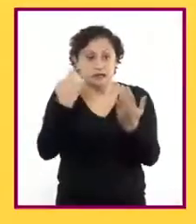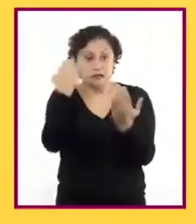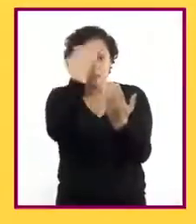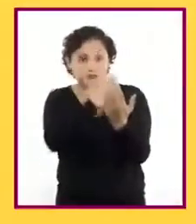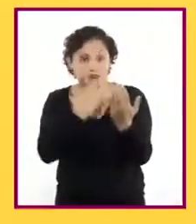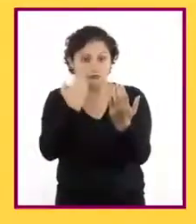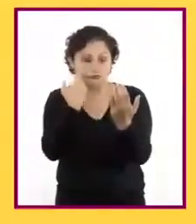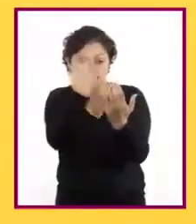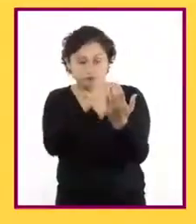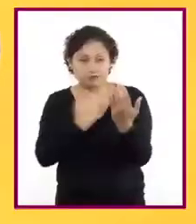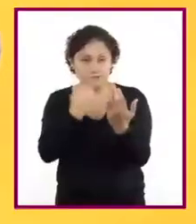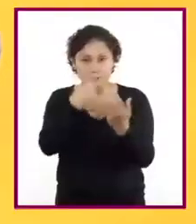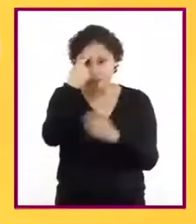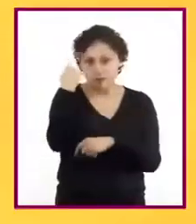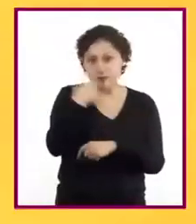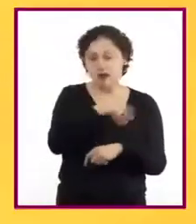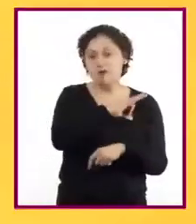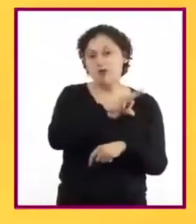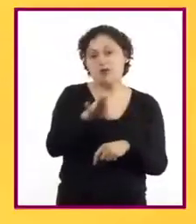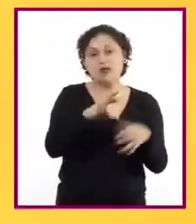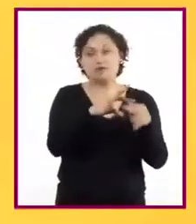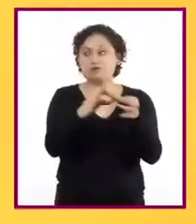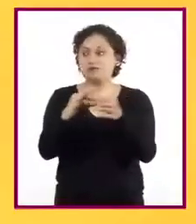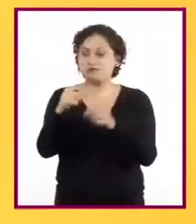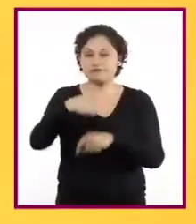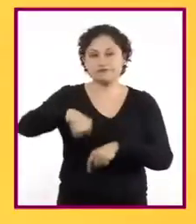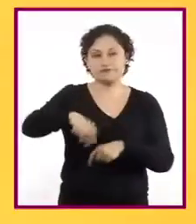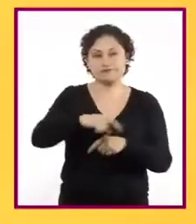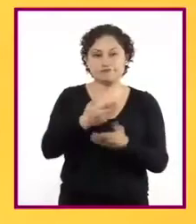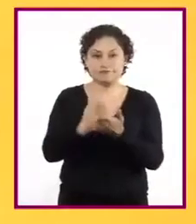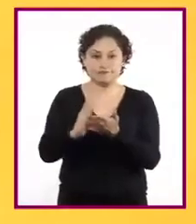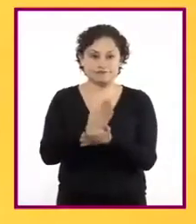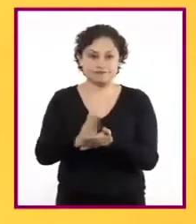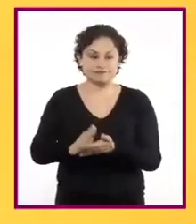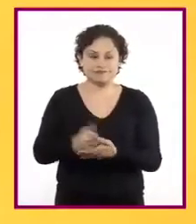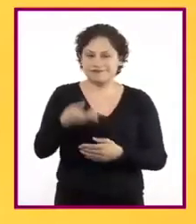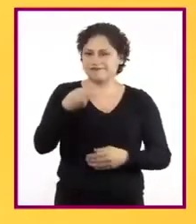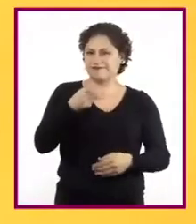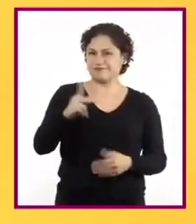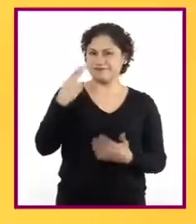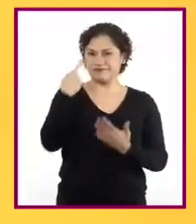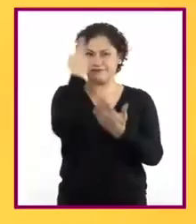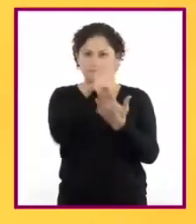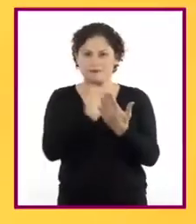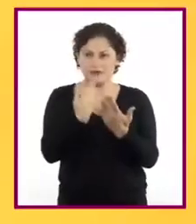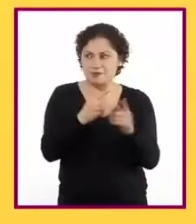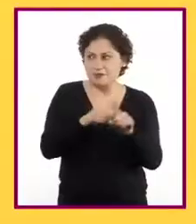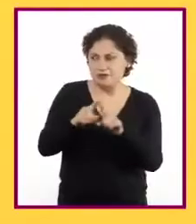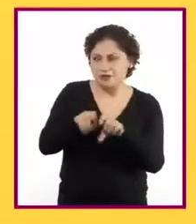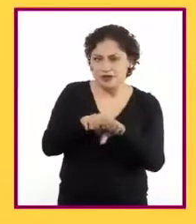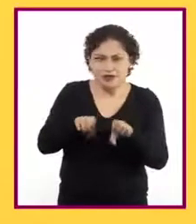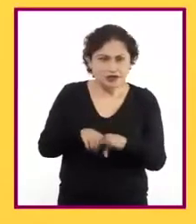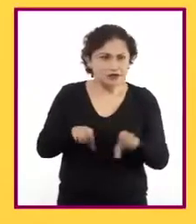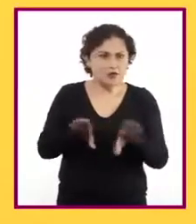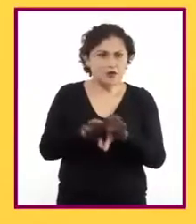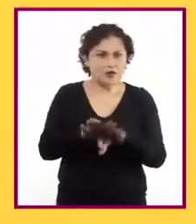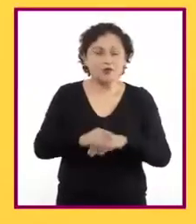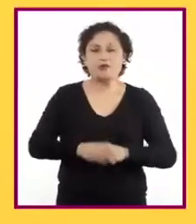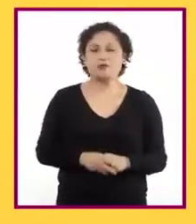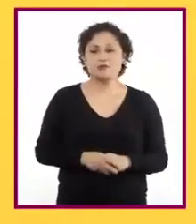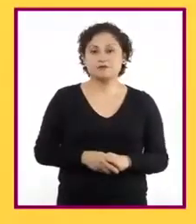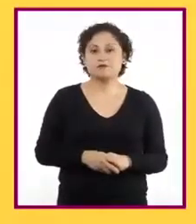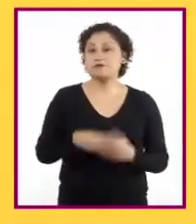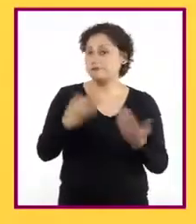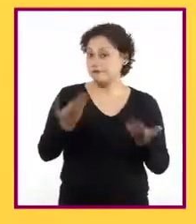de trabajo se distribuye. Pero, ¿cómo se hace una revisión colaborativa? Para responder